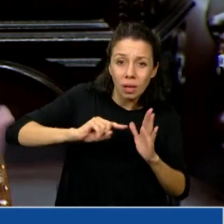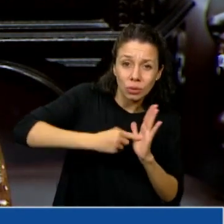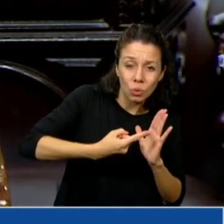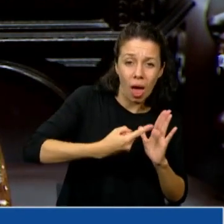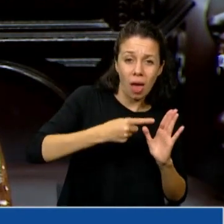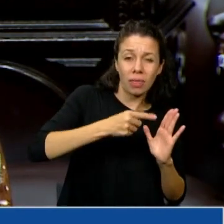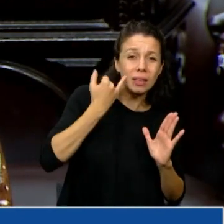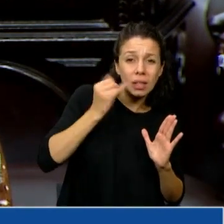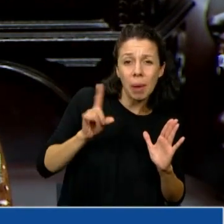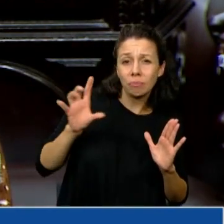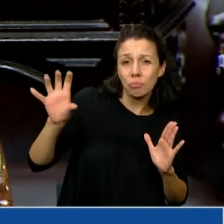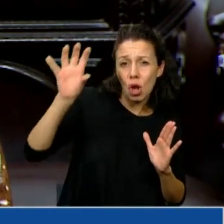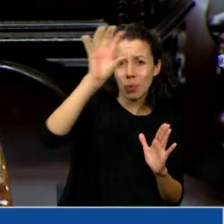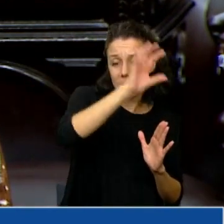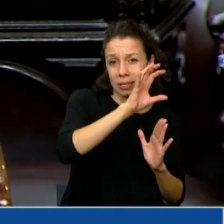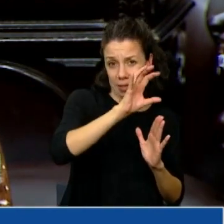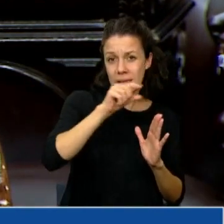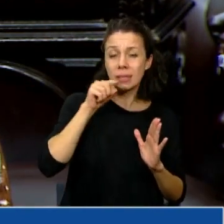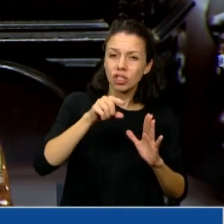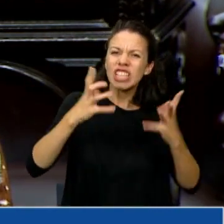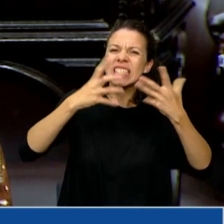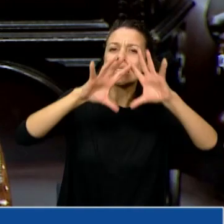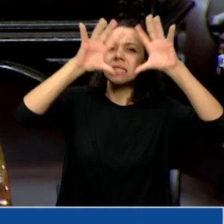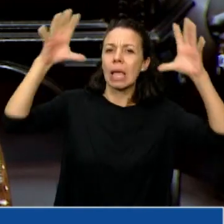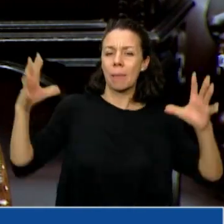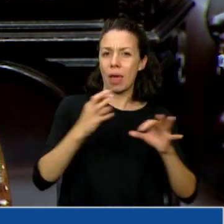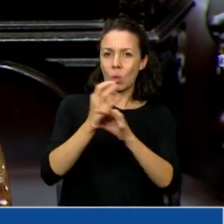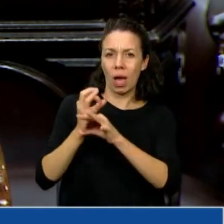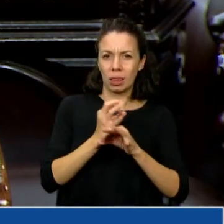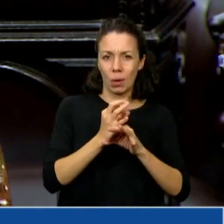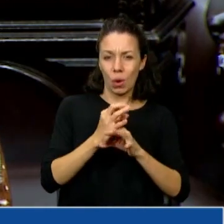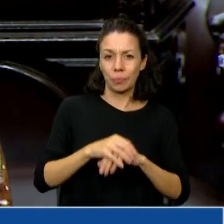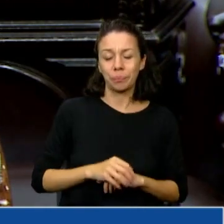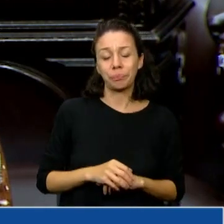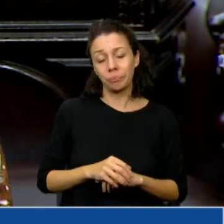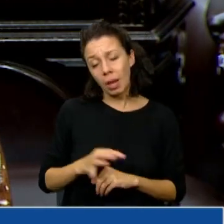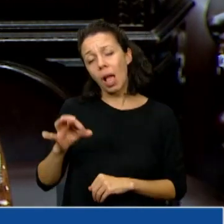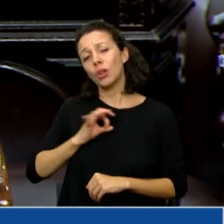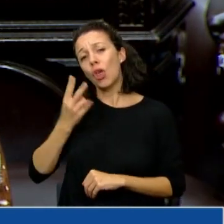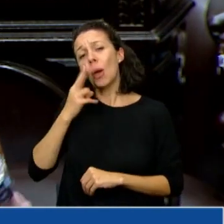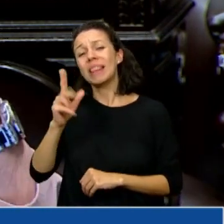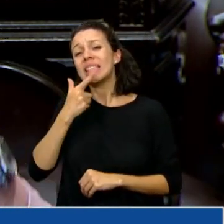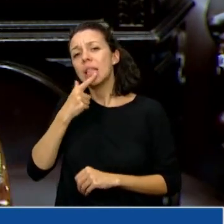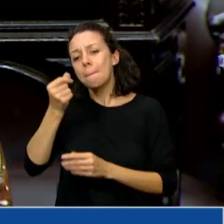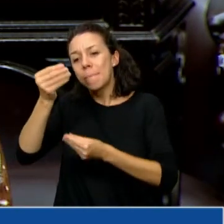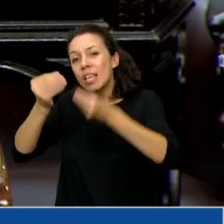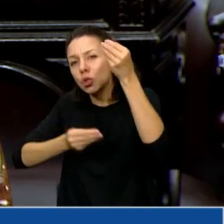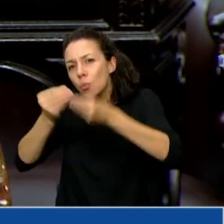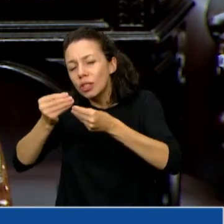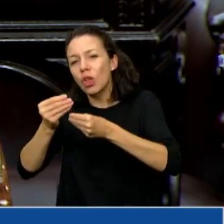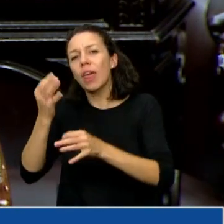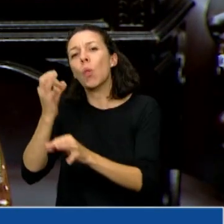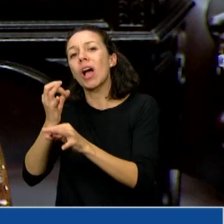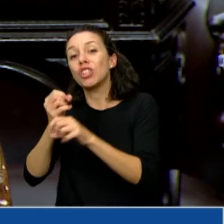jurisdicciones provinciales. En el 2017, el presupuesto de educación de esta